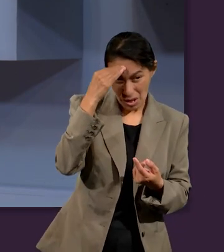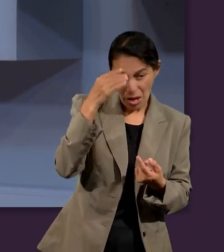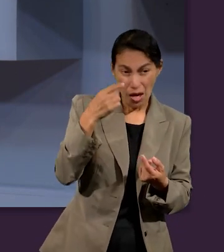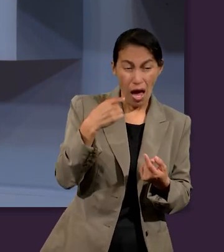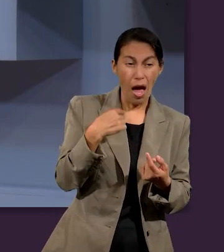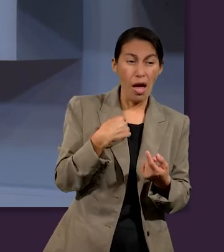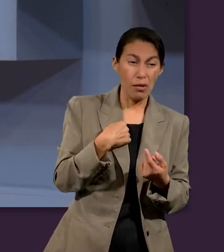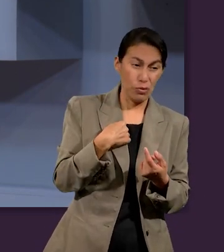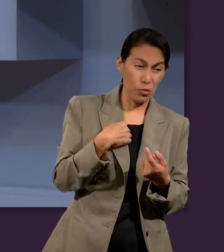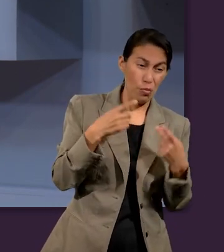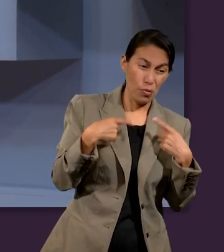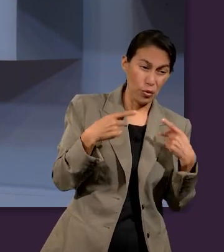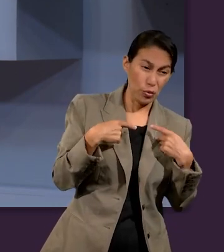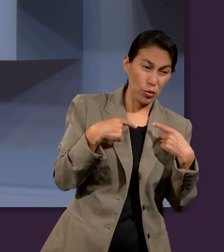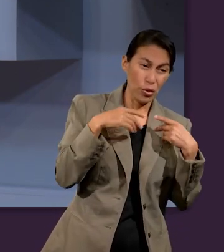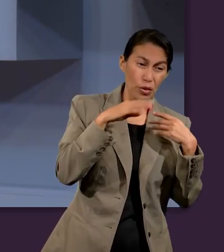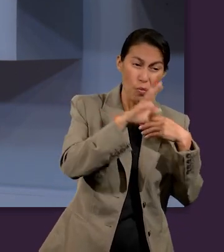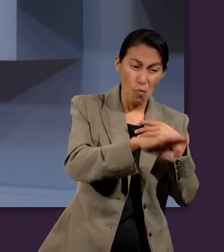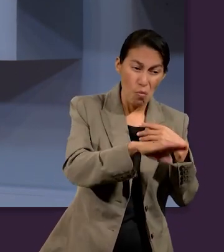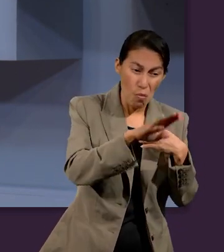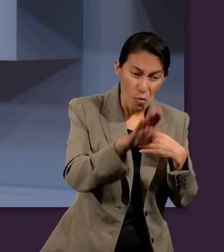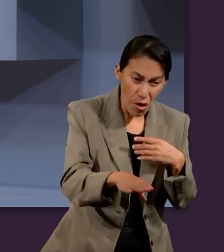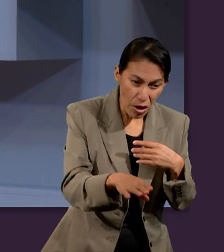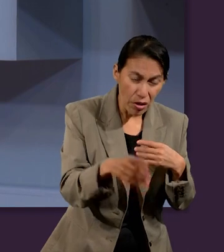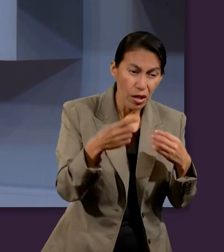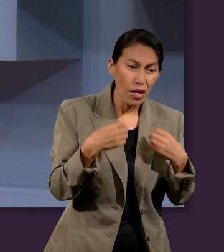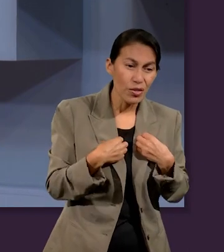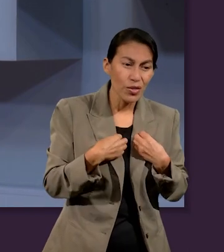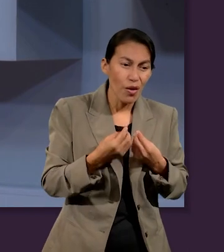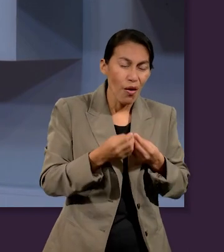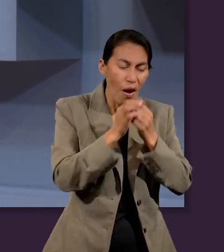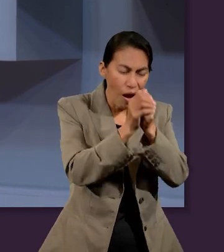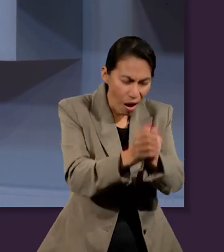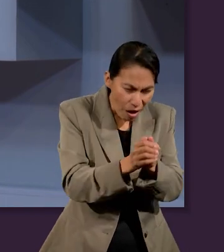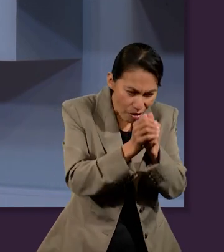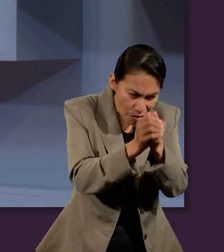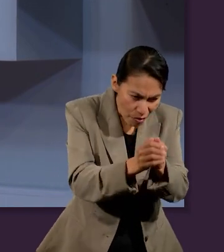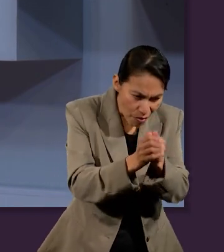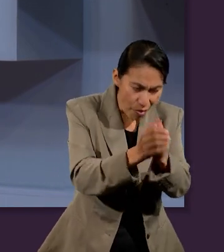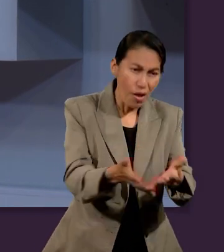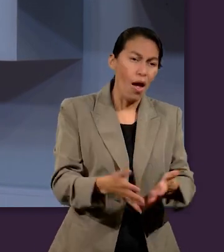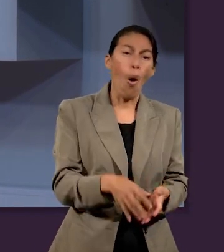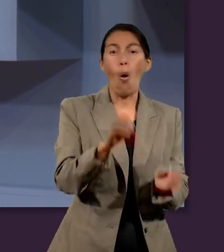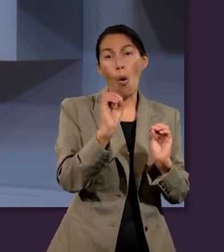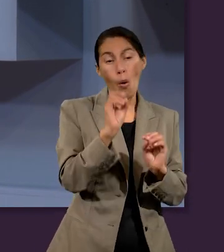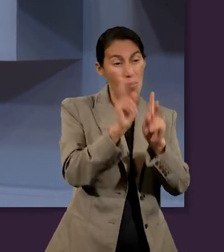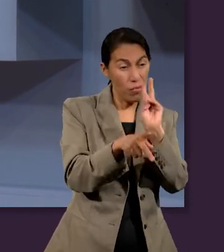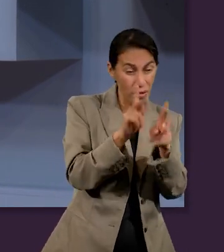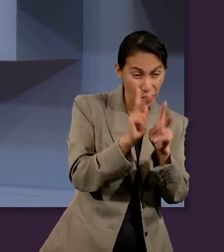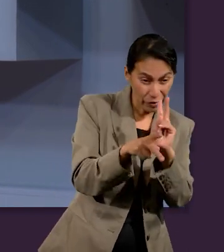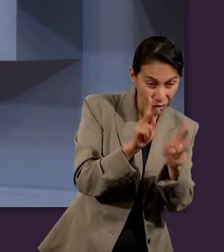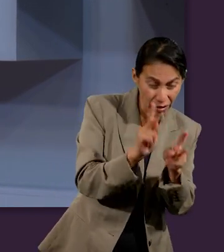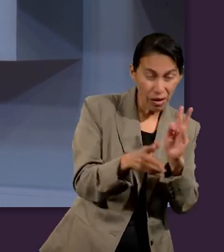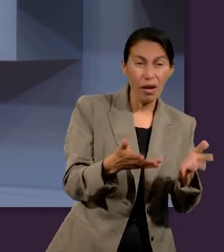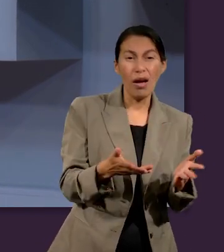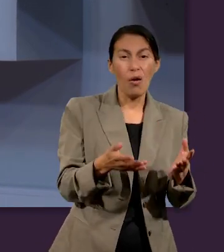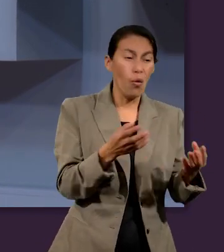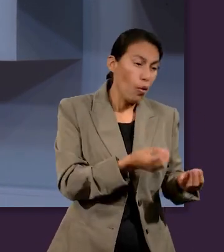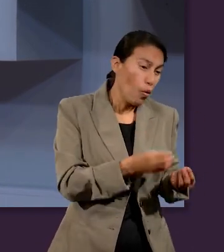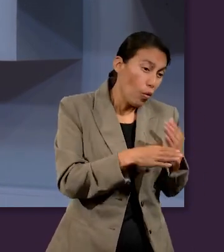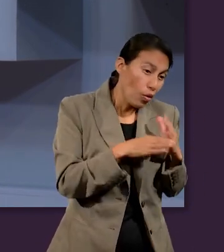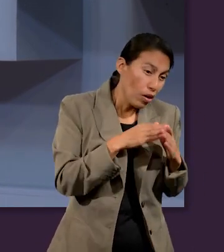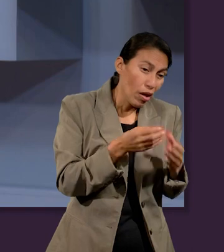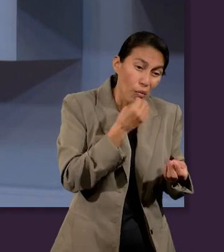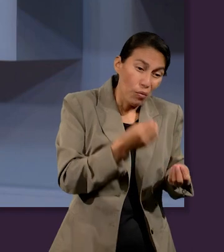puedo tener algún tipo de conexión con los que están muertos o debo darle algún culto, rendirle alguna ofrenda